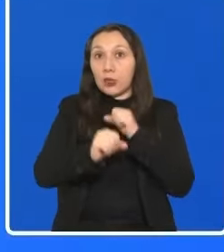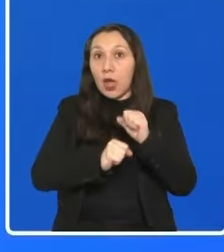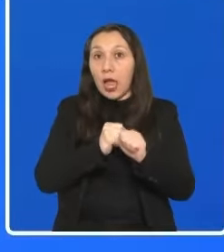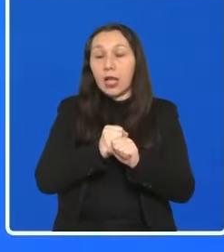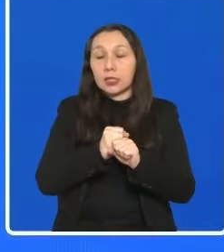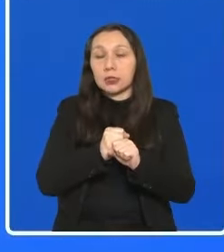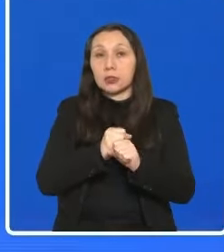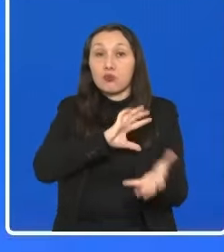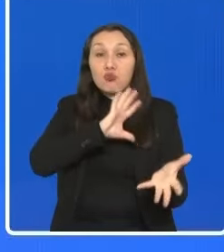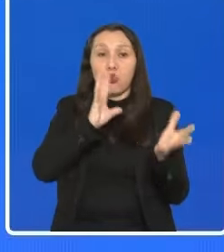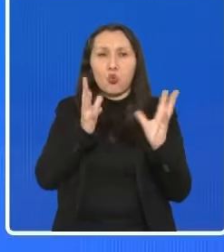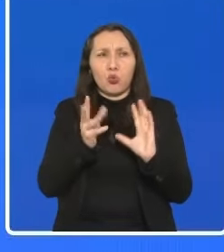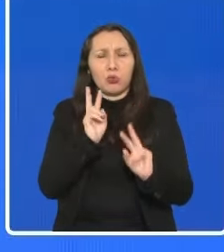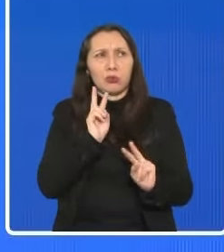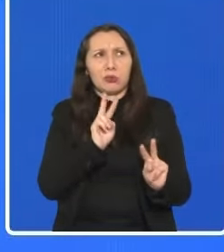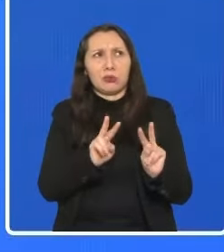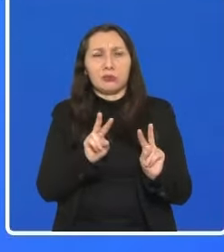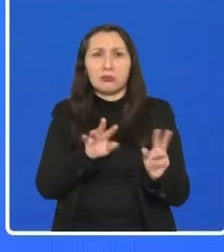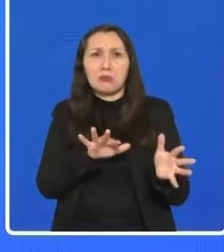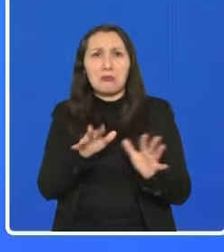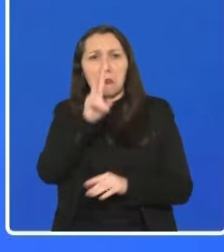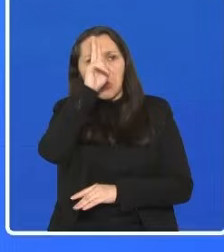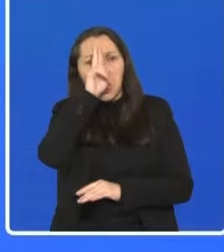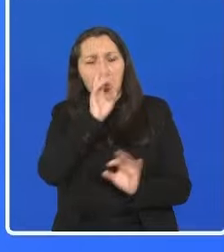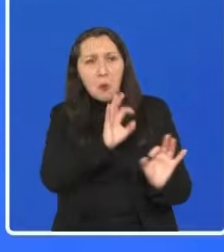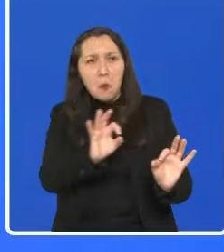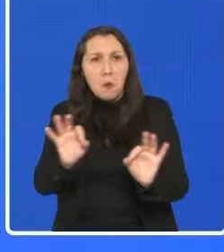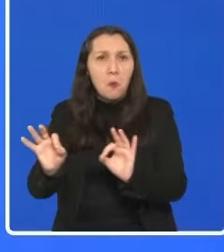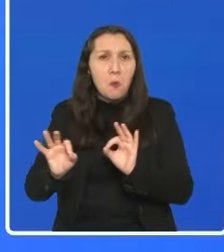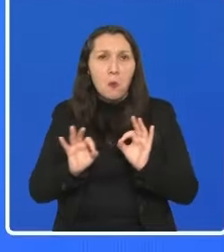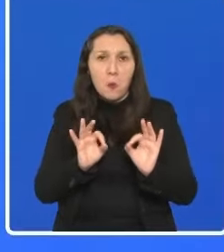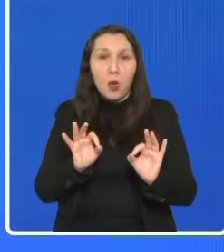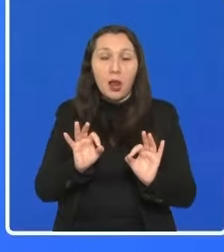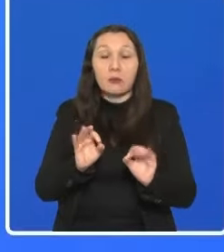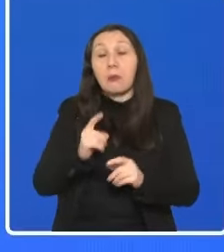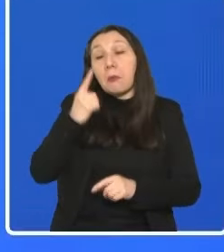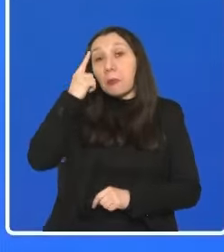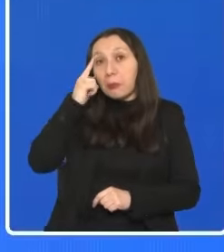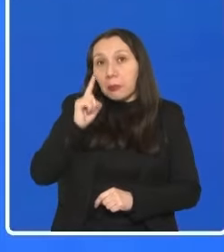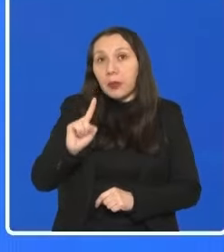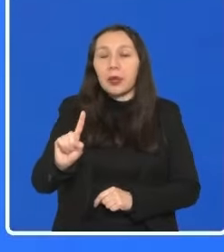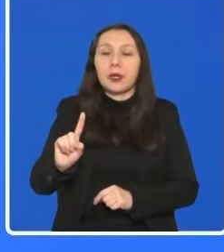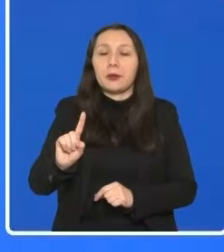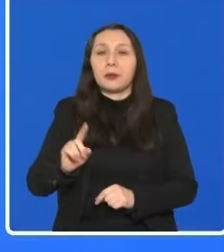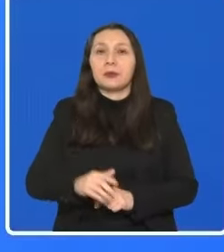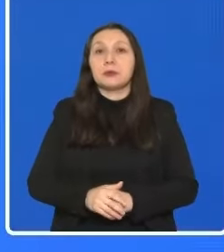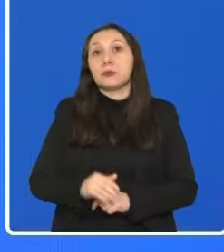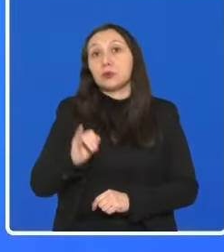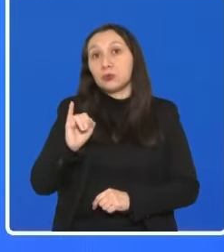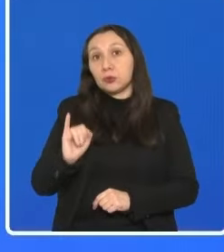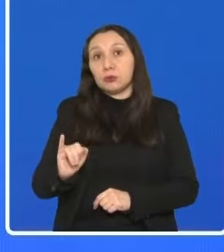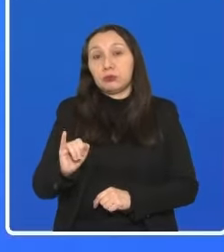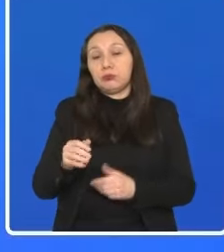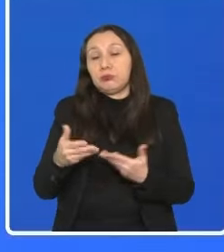el mundo le hubiese parecido más o menos igual. Sin embargo, si